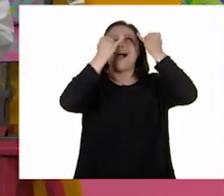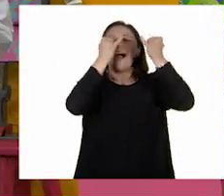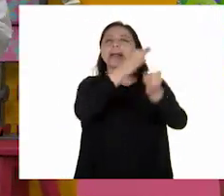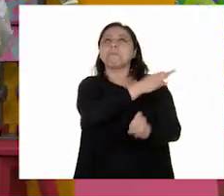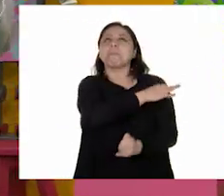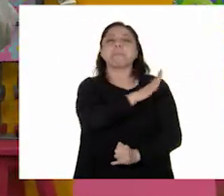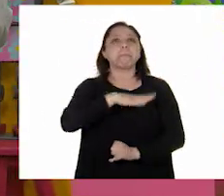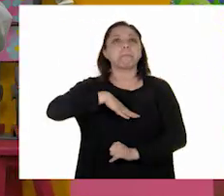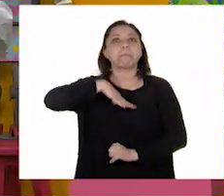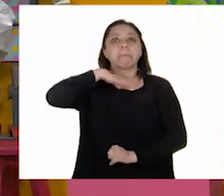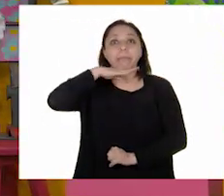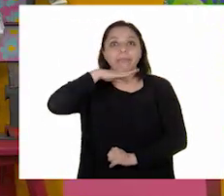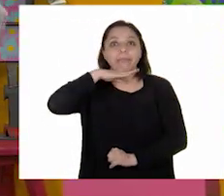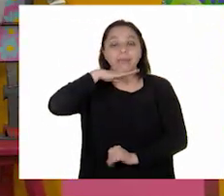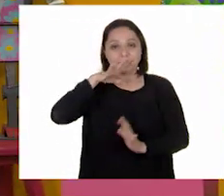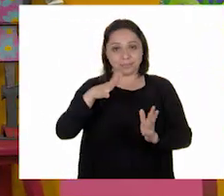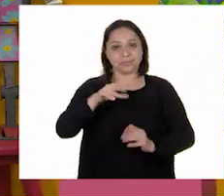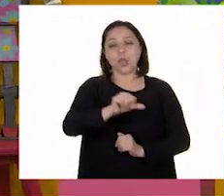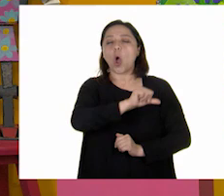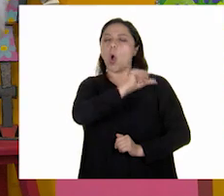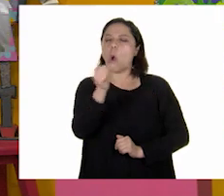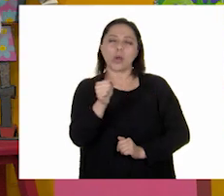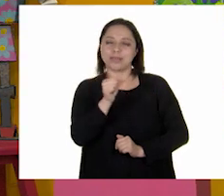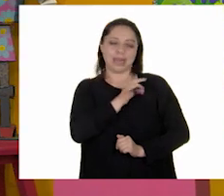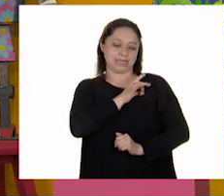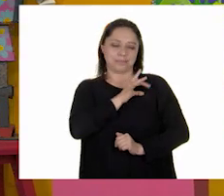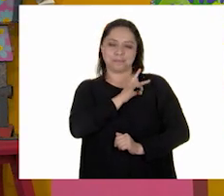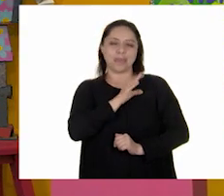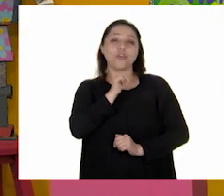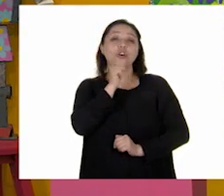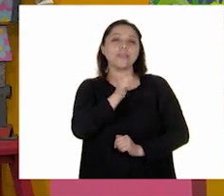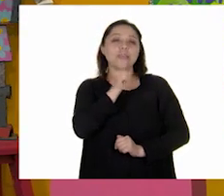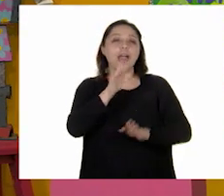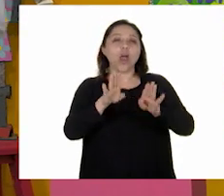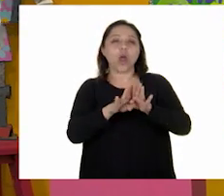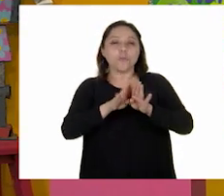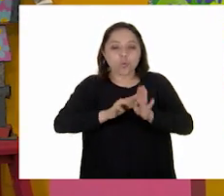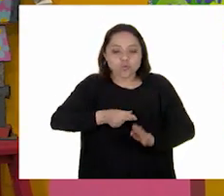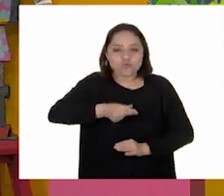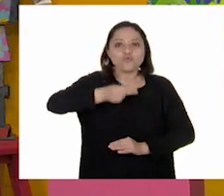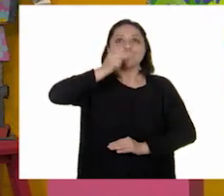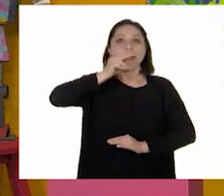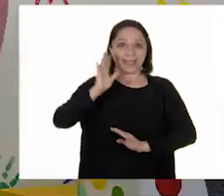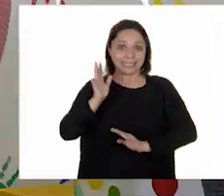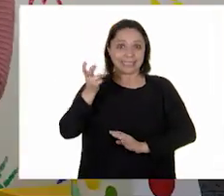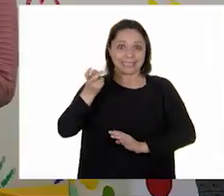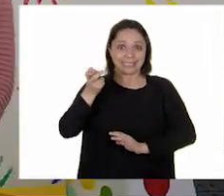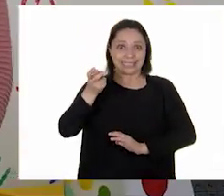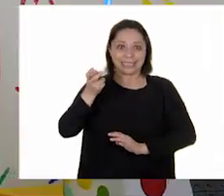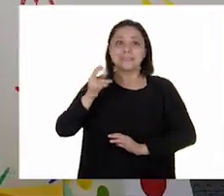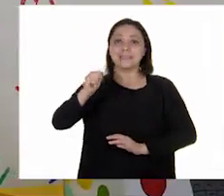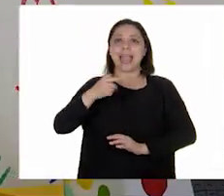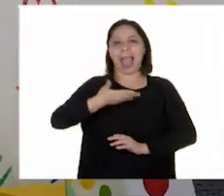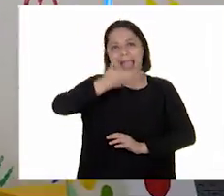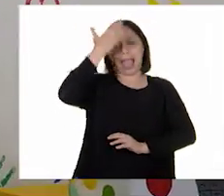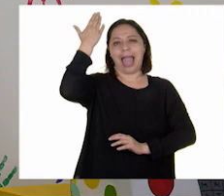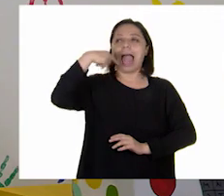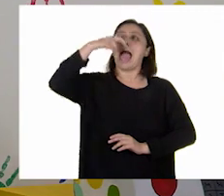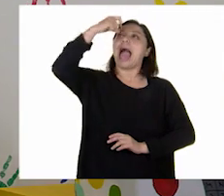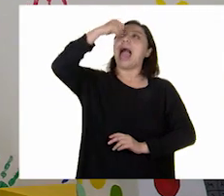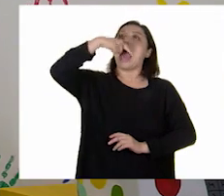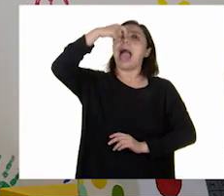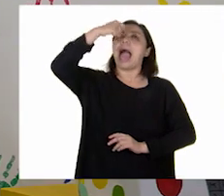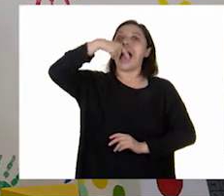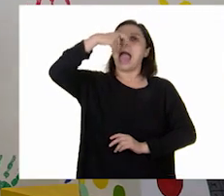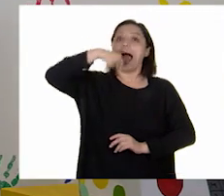Y las que no nos dan miedo son las que nos tomamos con un gotero. ¿Les han tocado? A mí sí. Cuando era niña me dieron